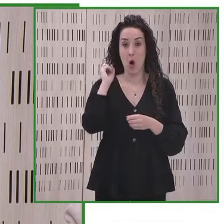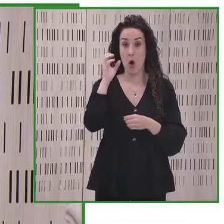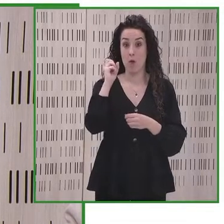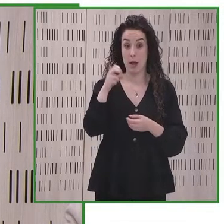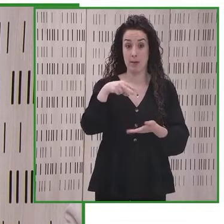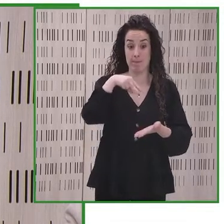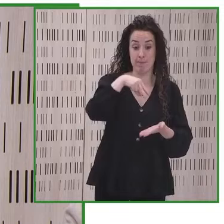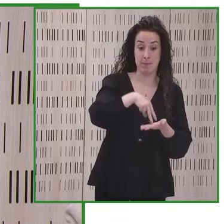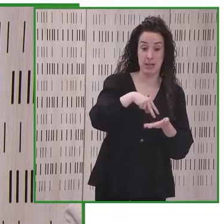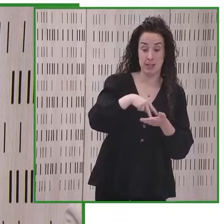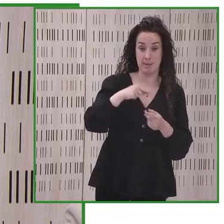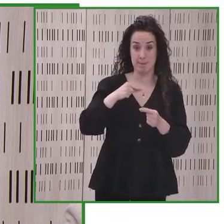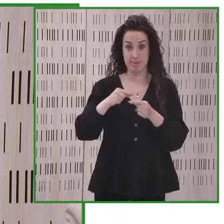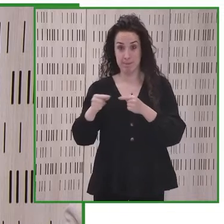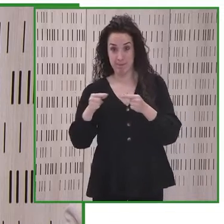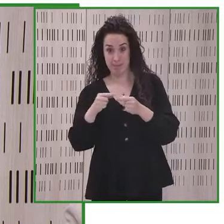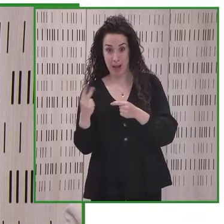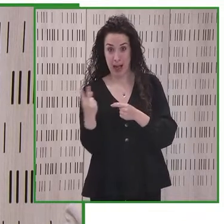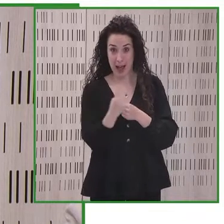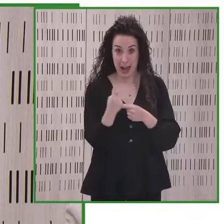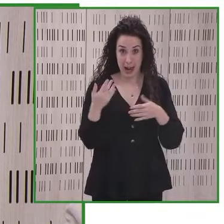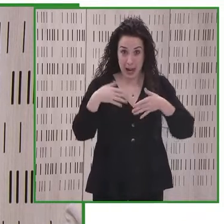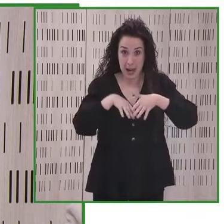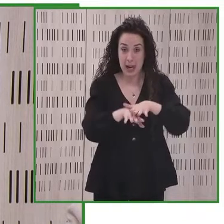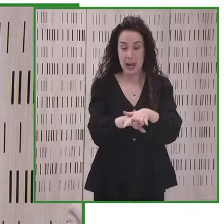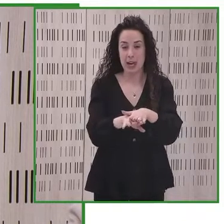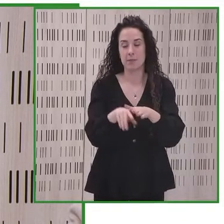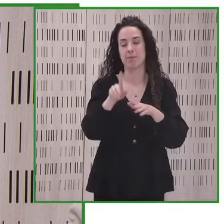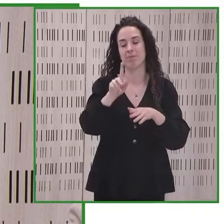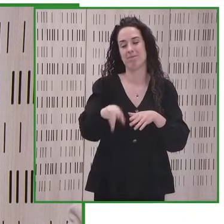entre la ONCE y mi fundación.